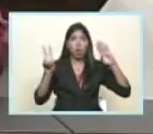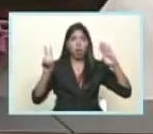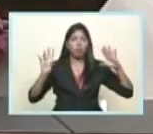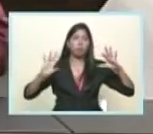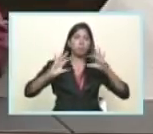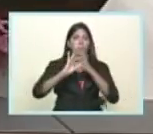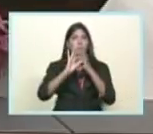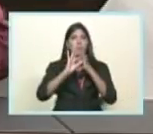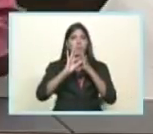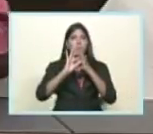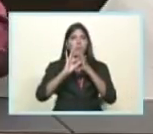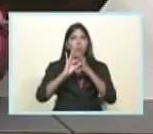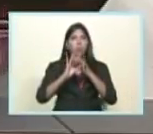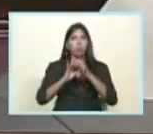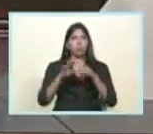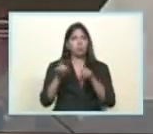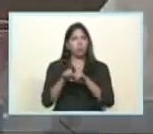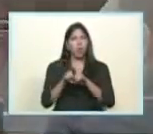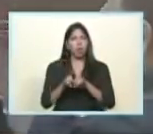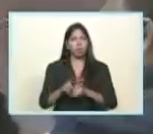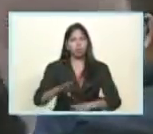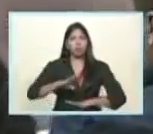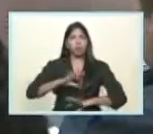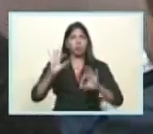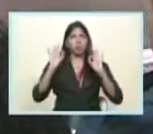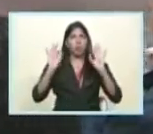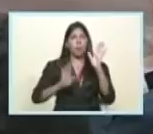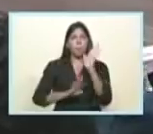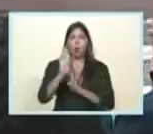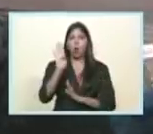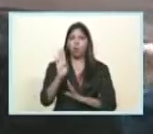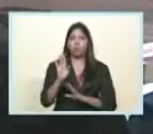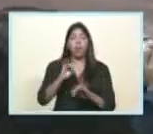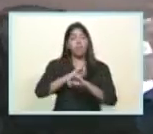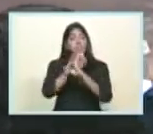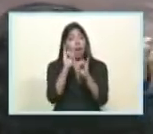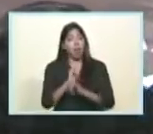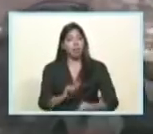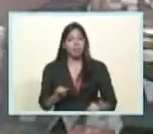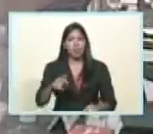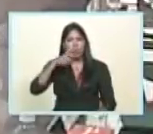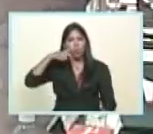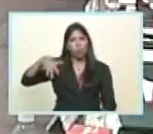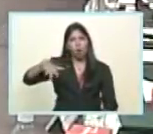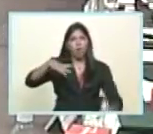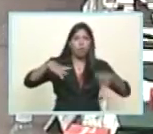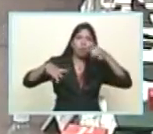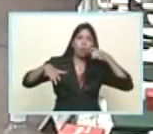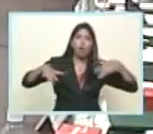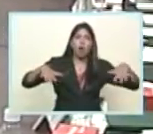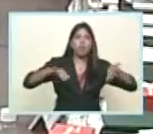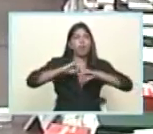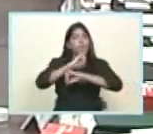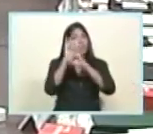Por la dignidad, la prosperidad y la felicidad de nuestros pueblos y de nuestra América.